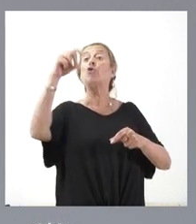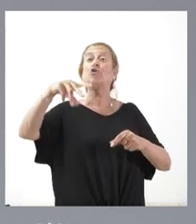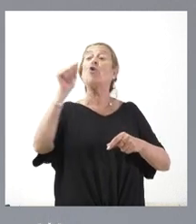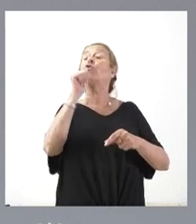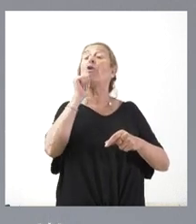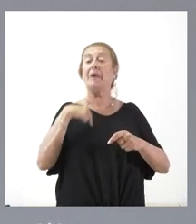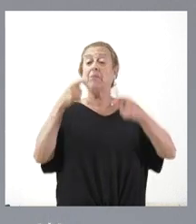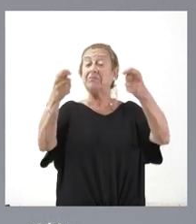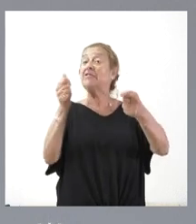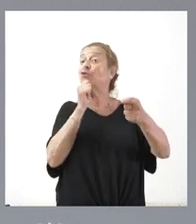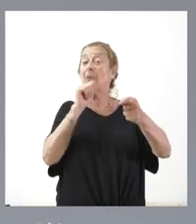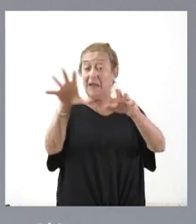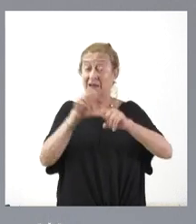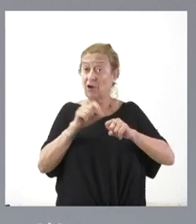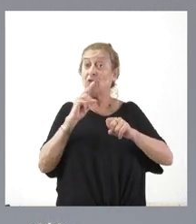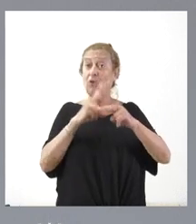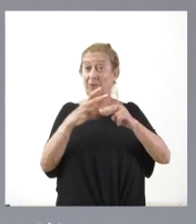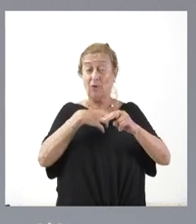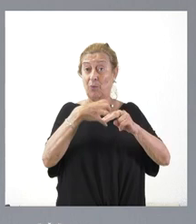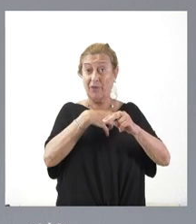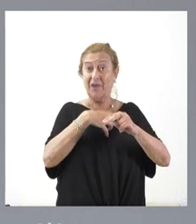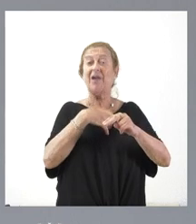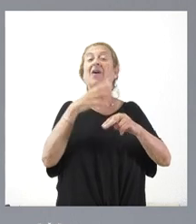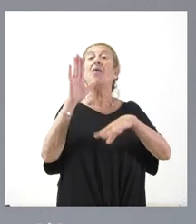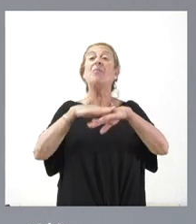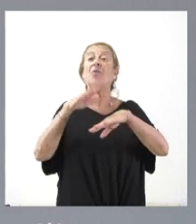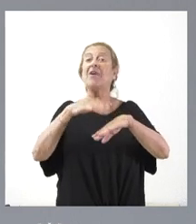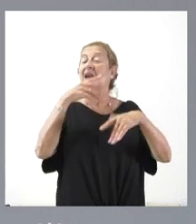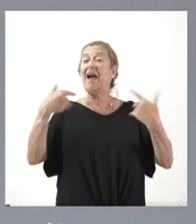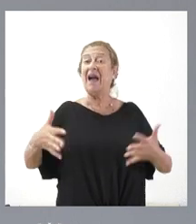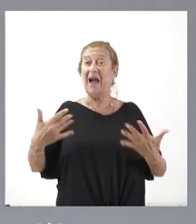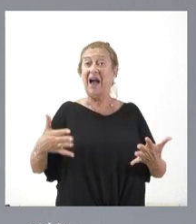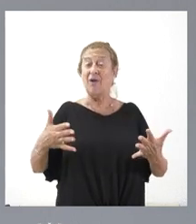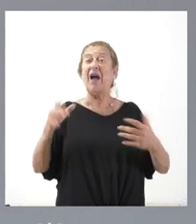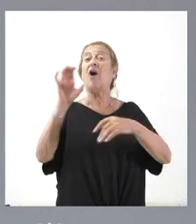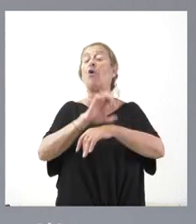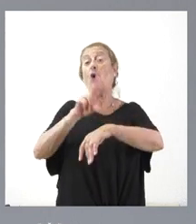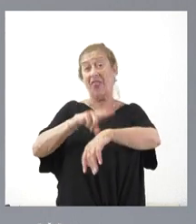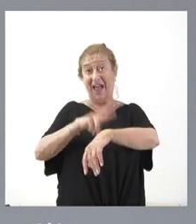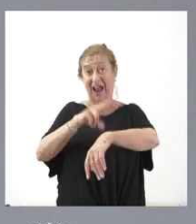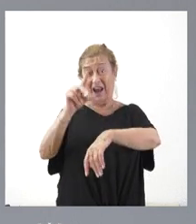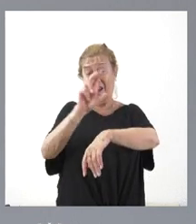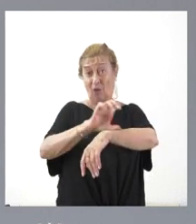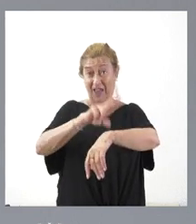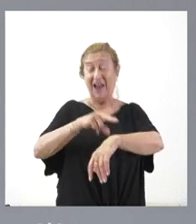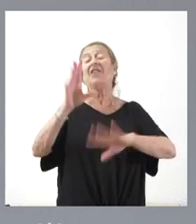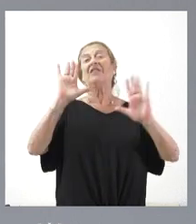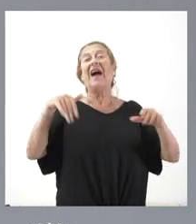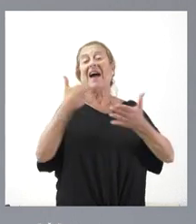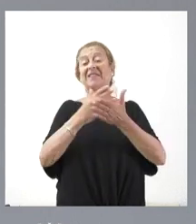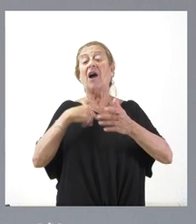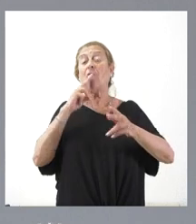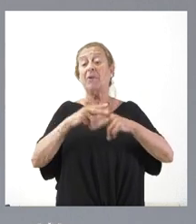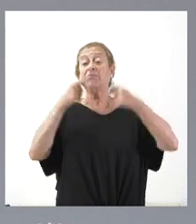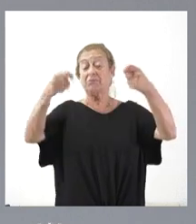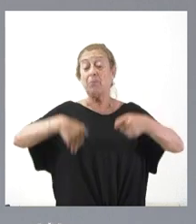responsabilidad de este nombramiento y no se la puede nombrar porque actualmente es concejala y se formalizará su nombramiento el